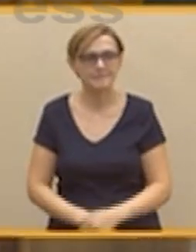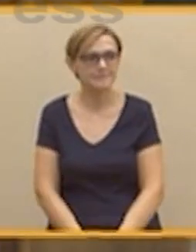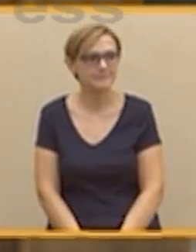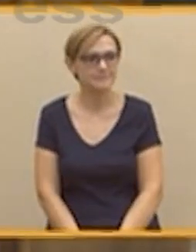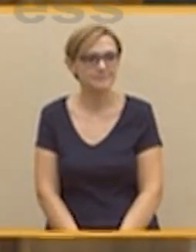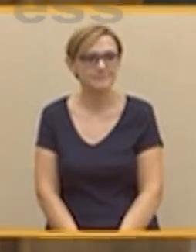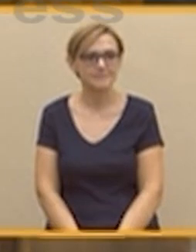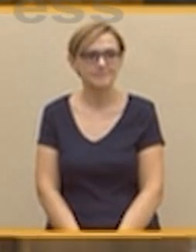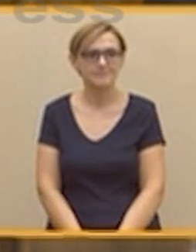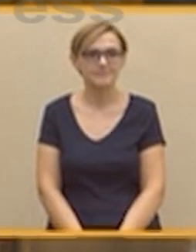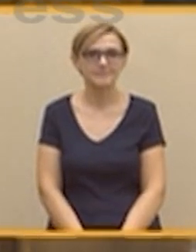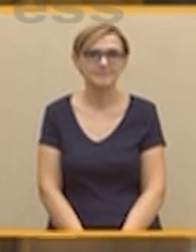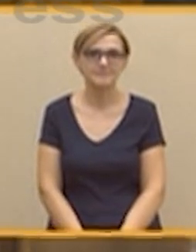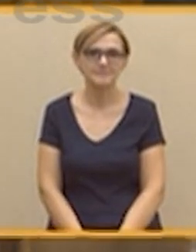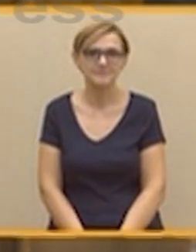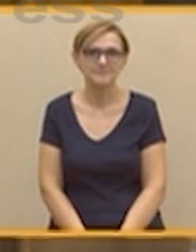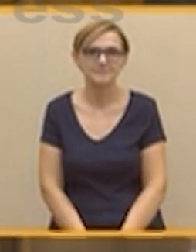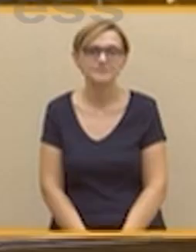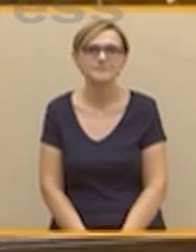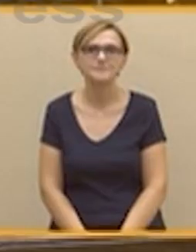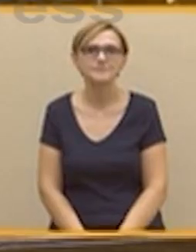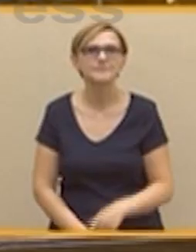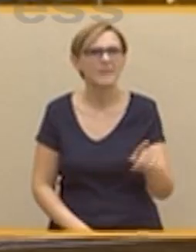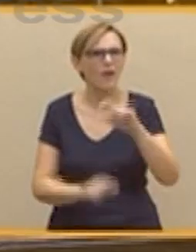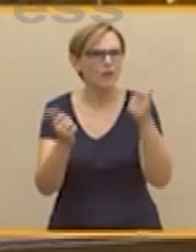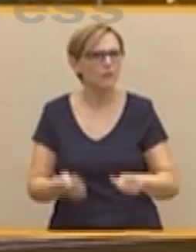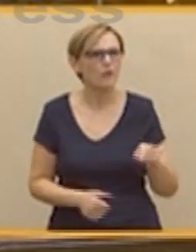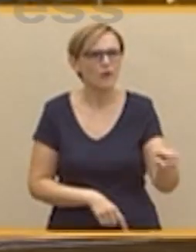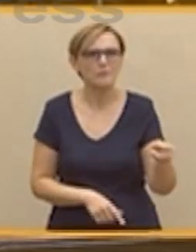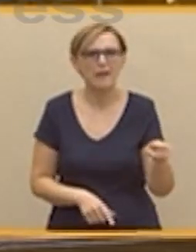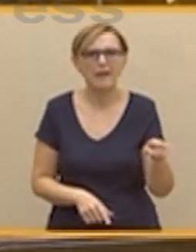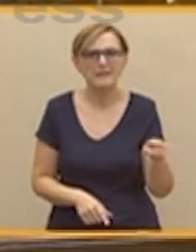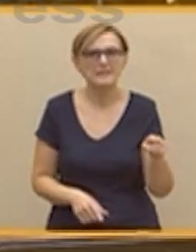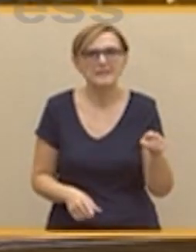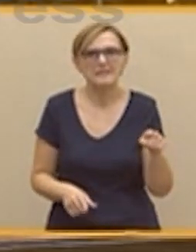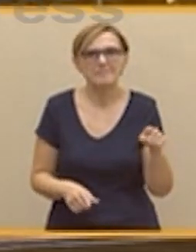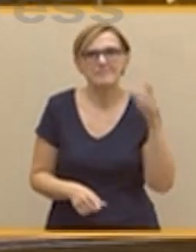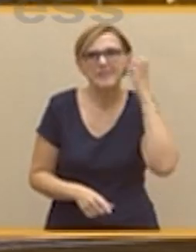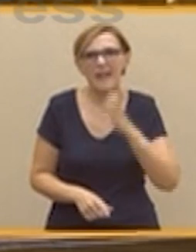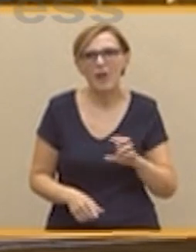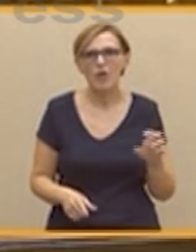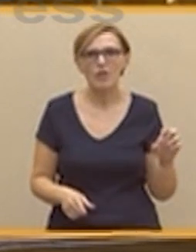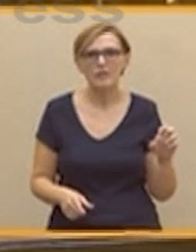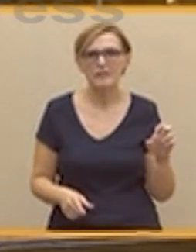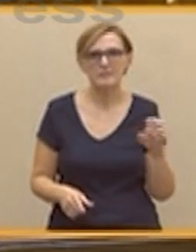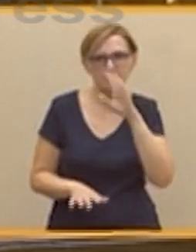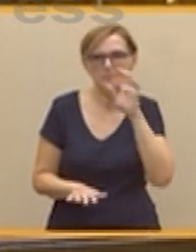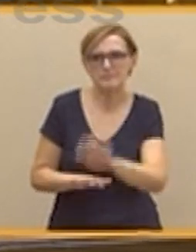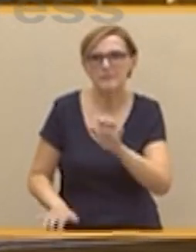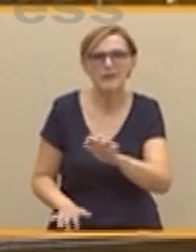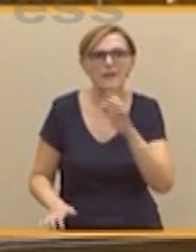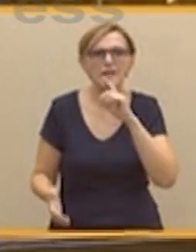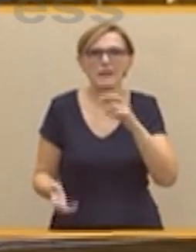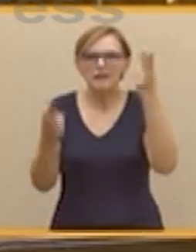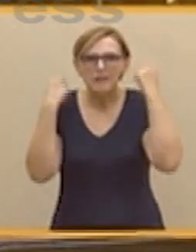La manera en la que le está humillando en esta Cámara el señor Rajoy es bastante vergonzante, señor Rivera. Incluso en estos días ha llegado